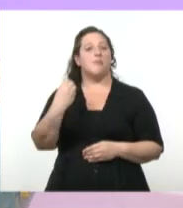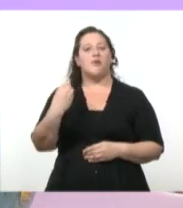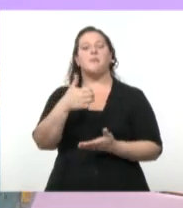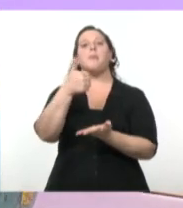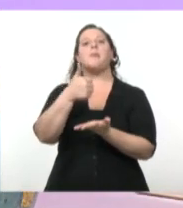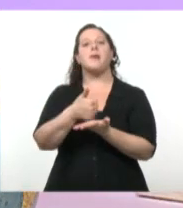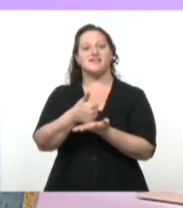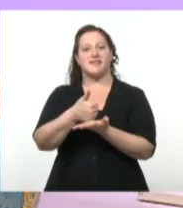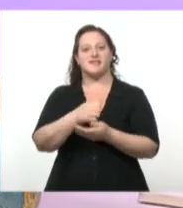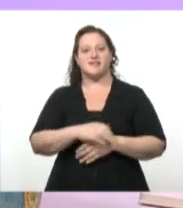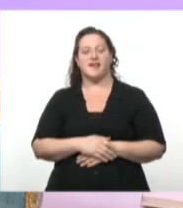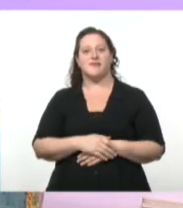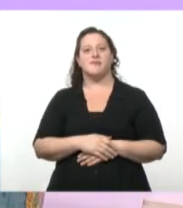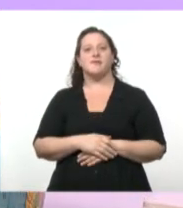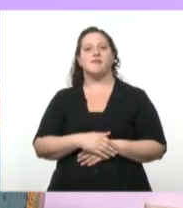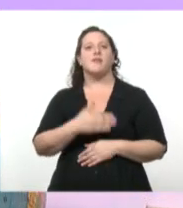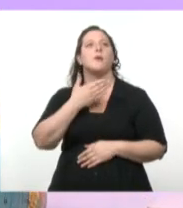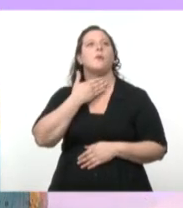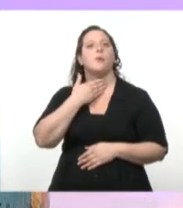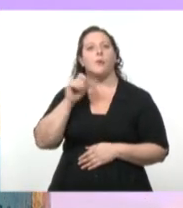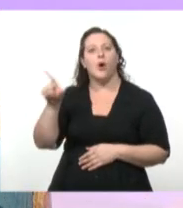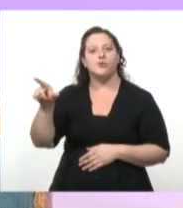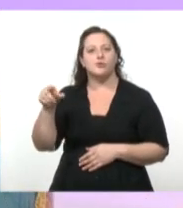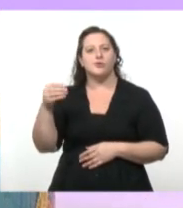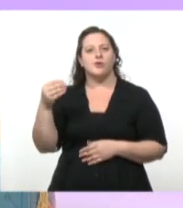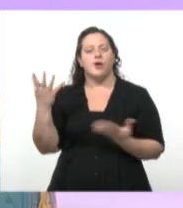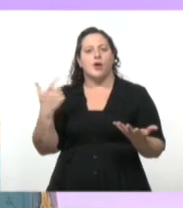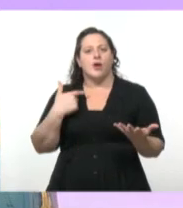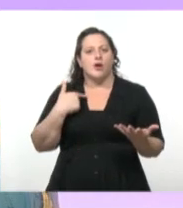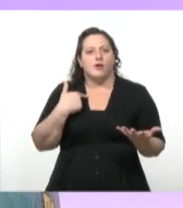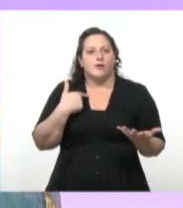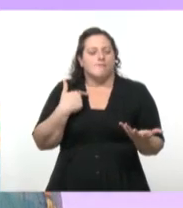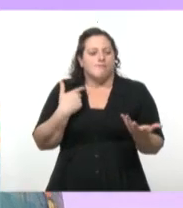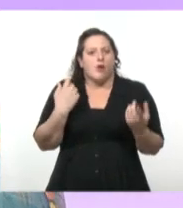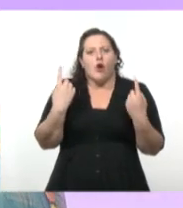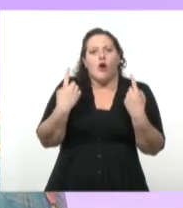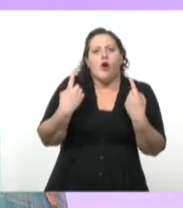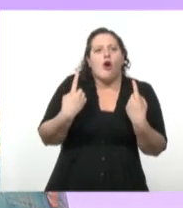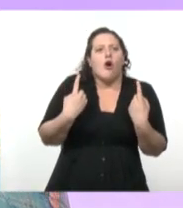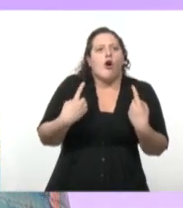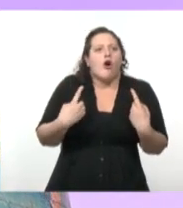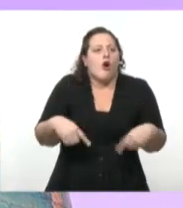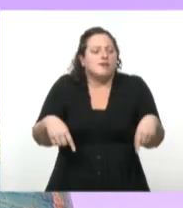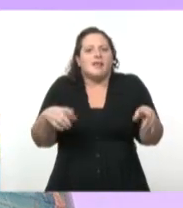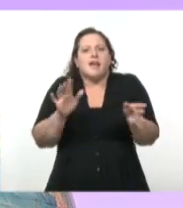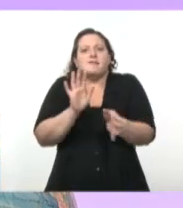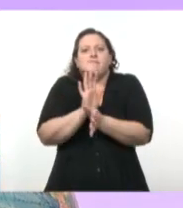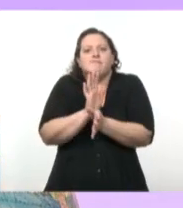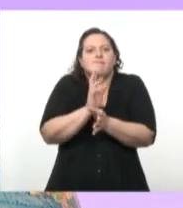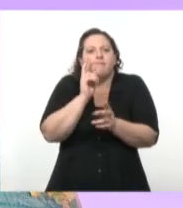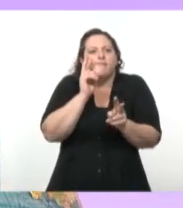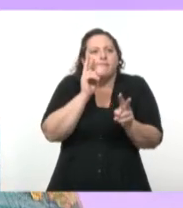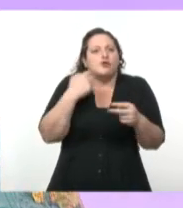Tu voz En este no poder salirse las cosas De mi mirada